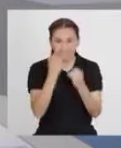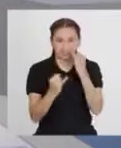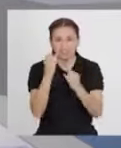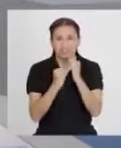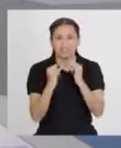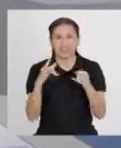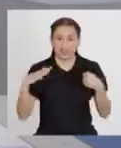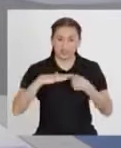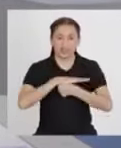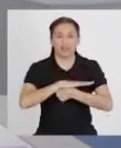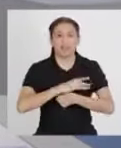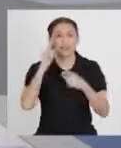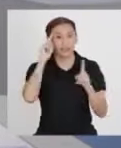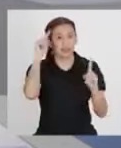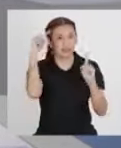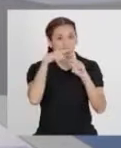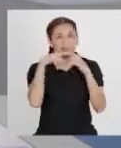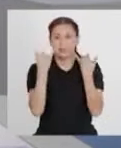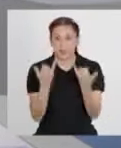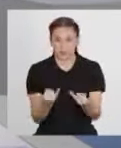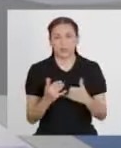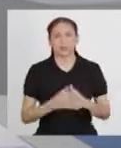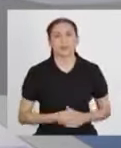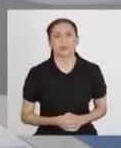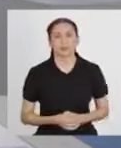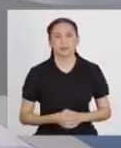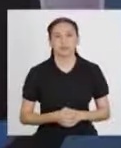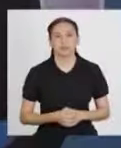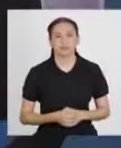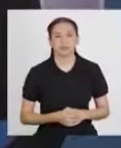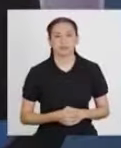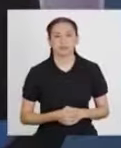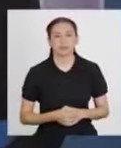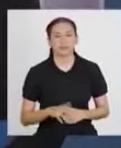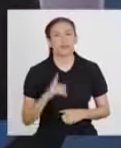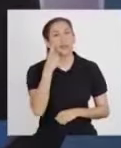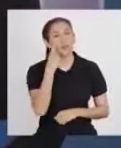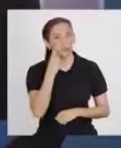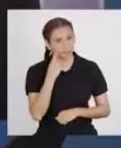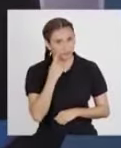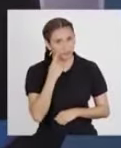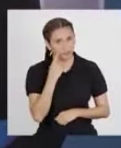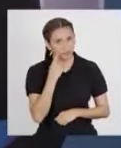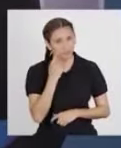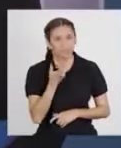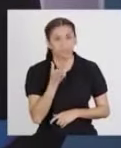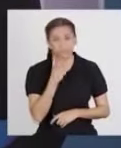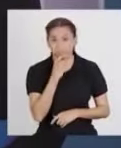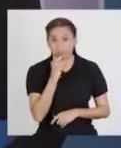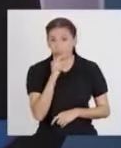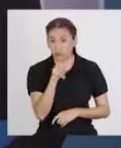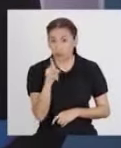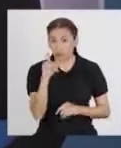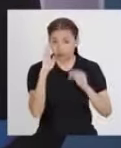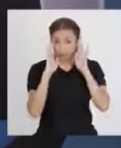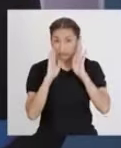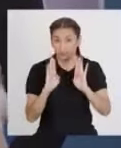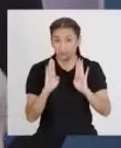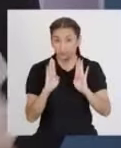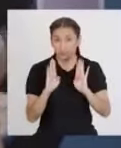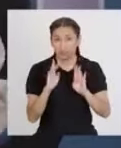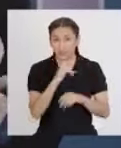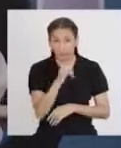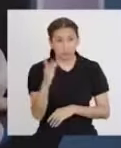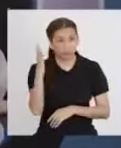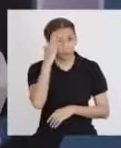poder completar el propósito del día! A ver, si estuvieron atentos.